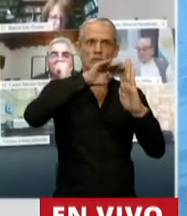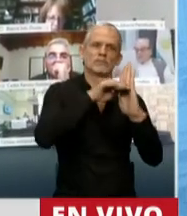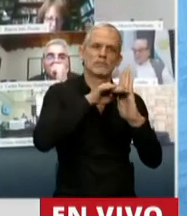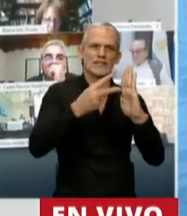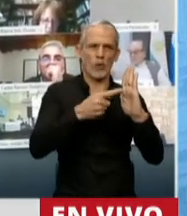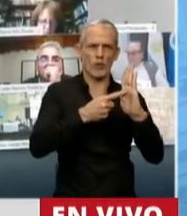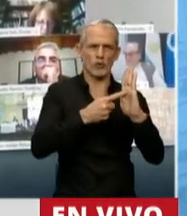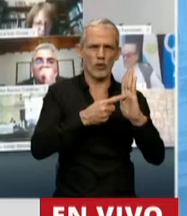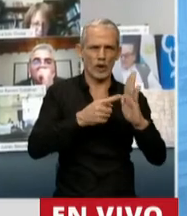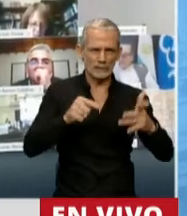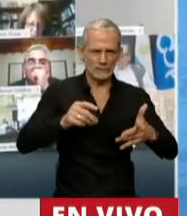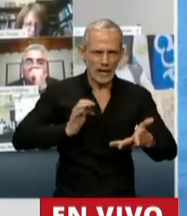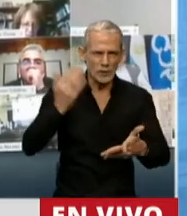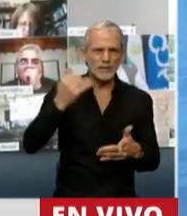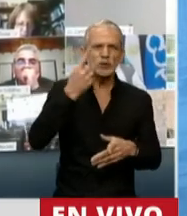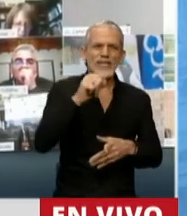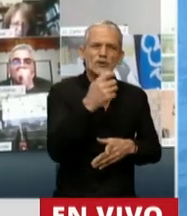el año pasado teníamos 163.